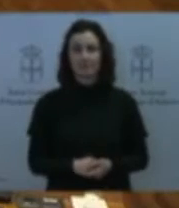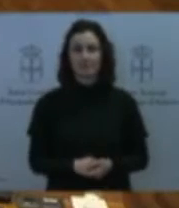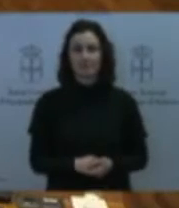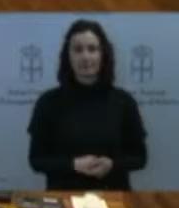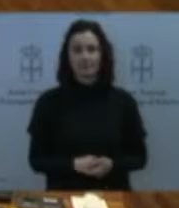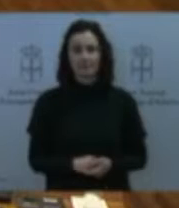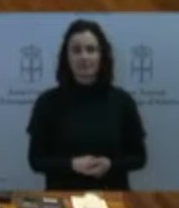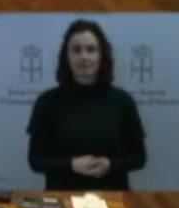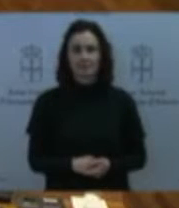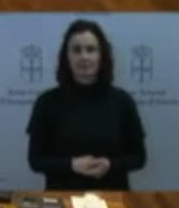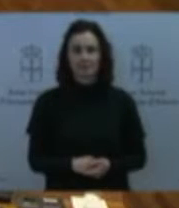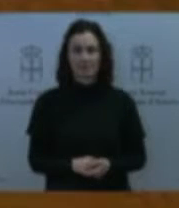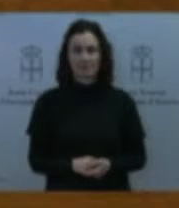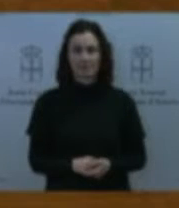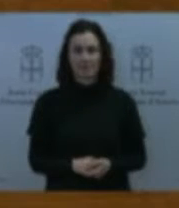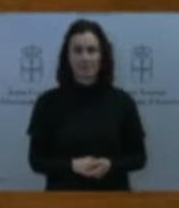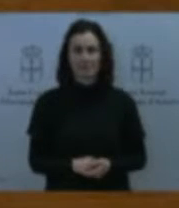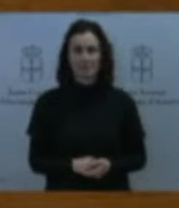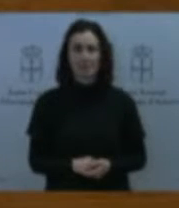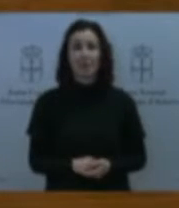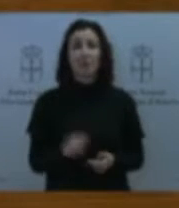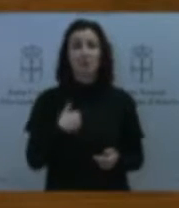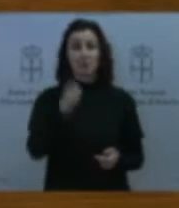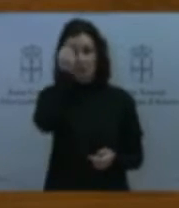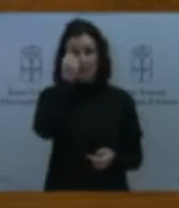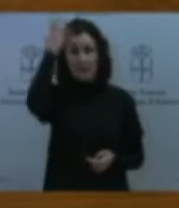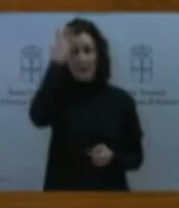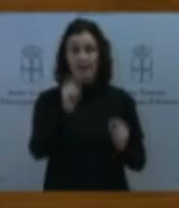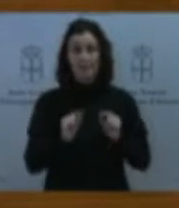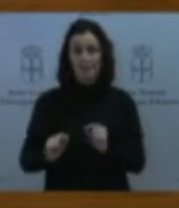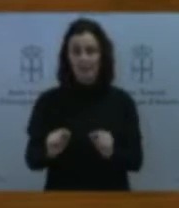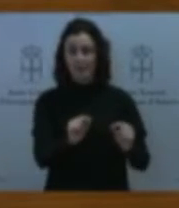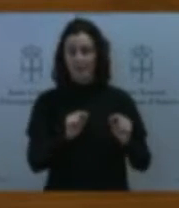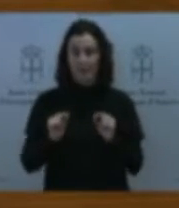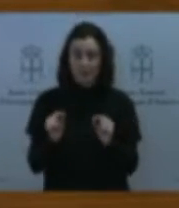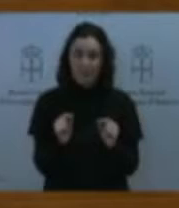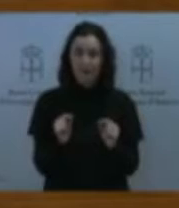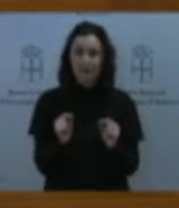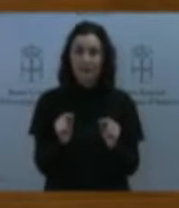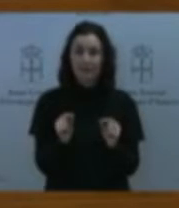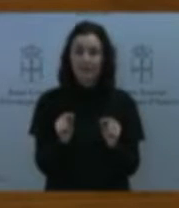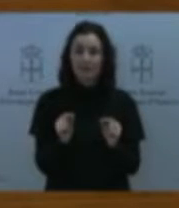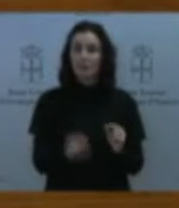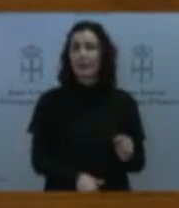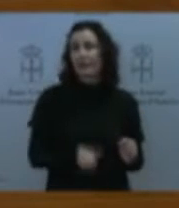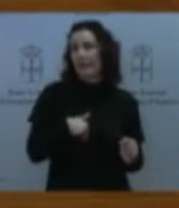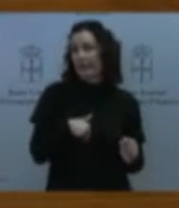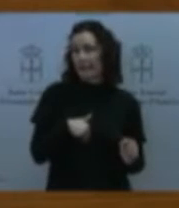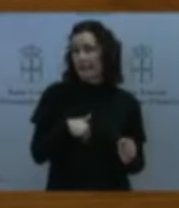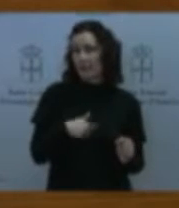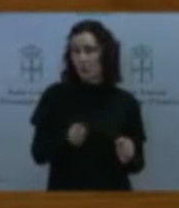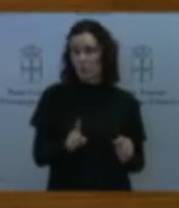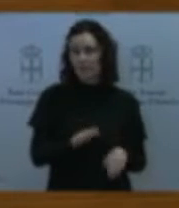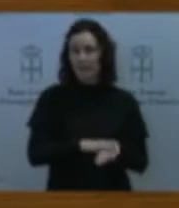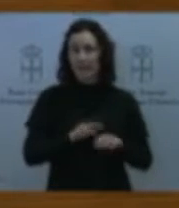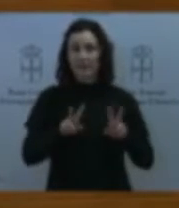Ya me imaginaba que el debate no era una cuestión general sobre la movilidad y he entendido que